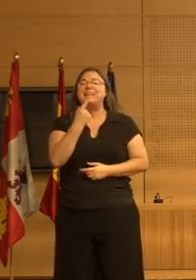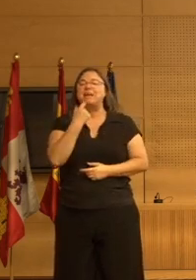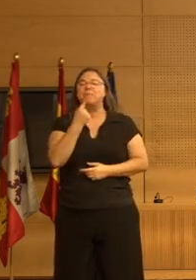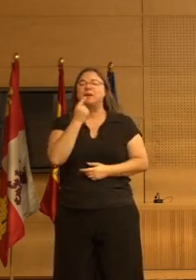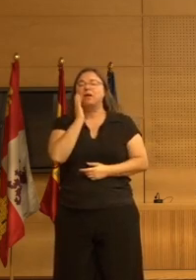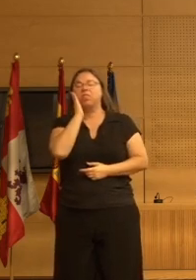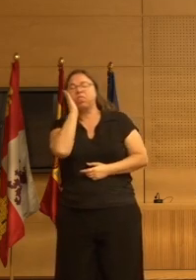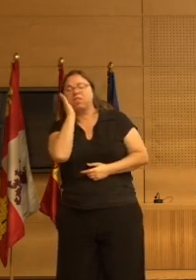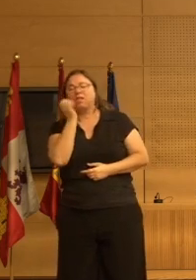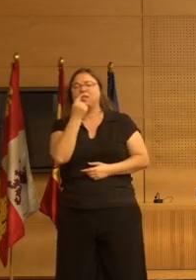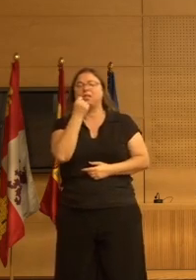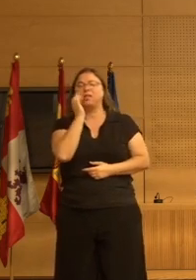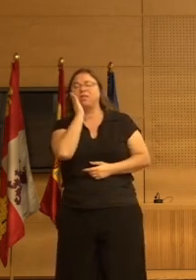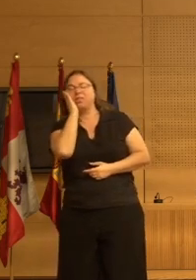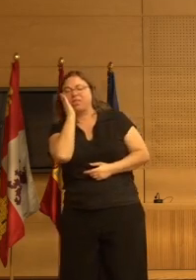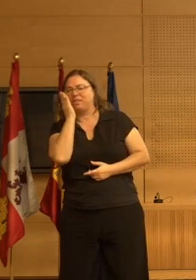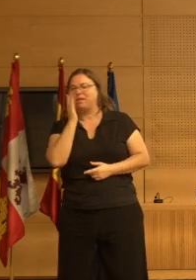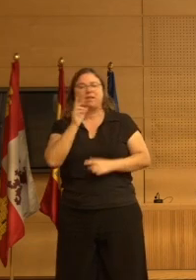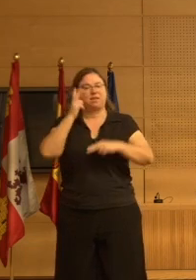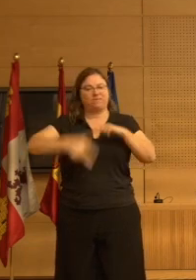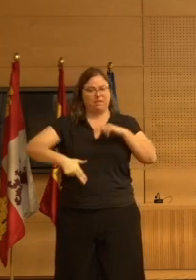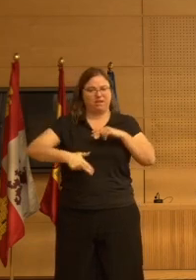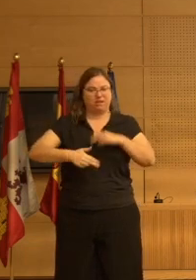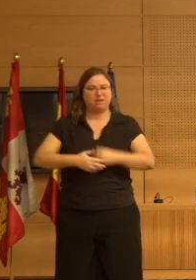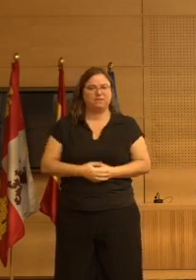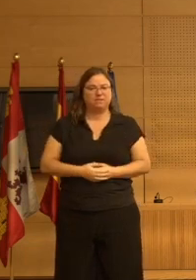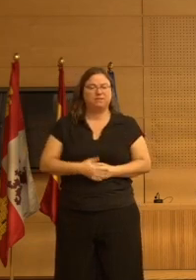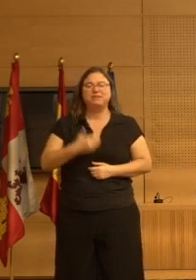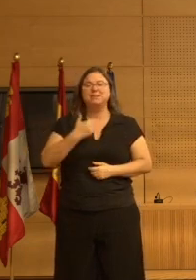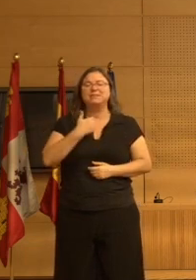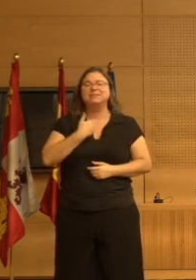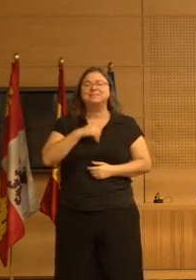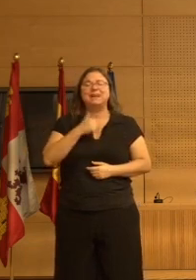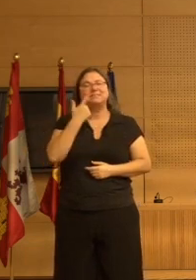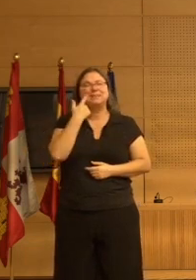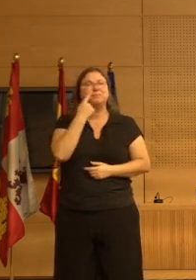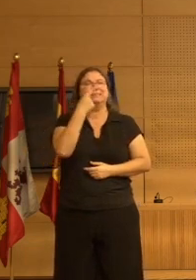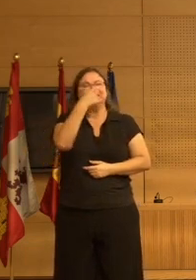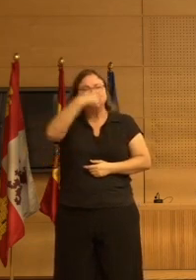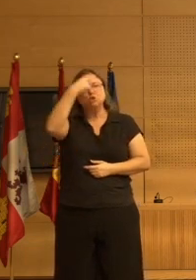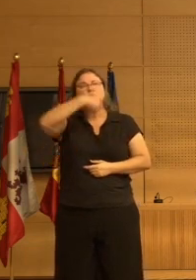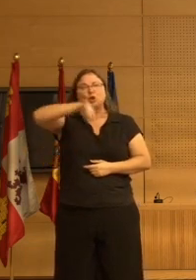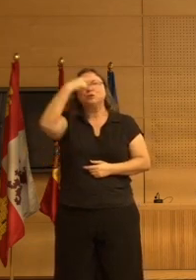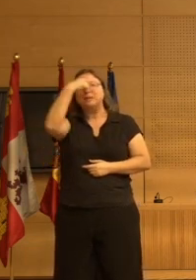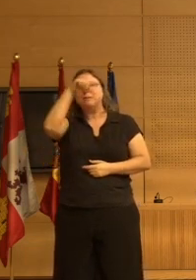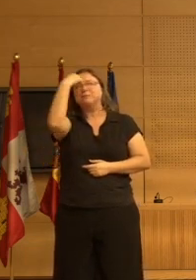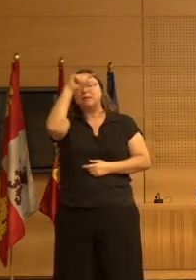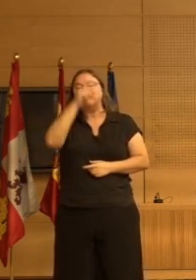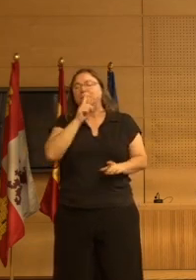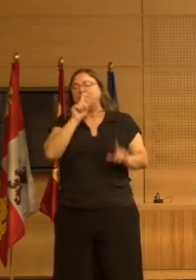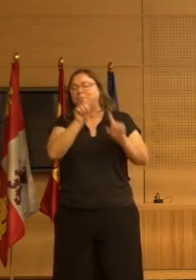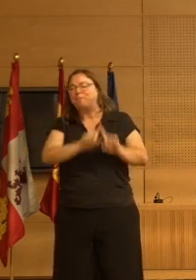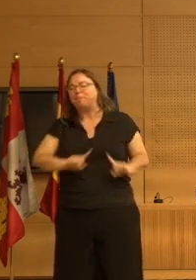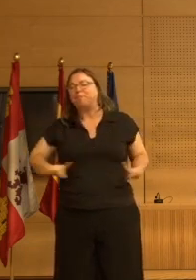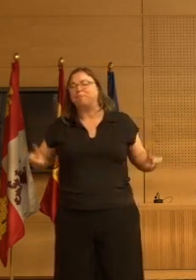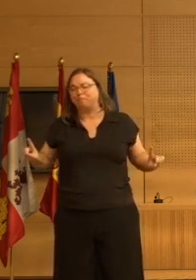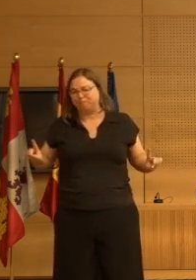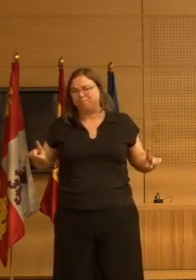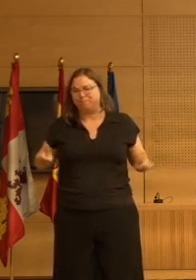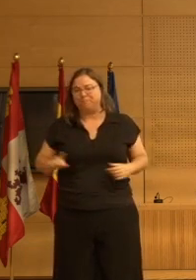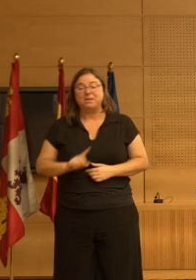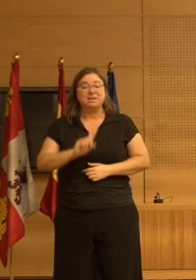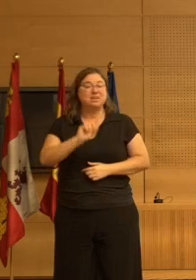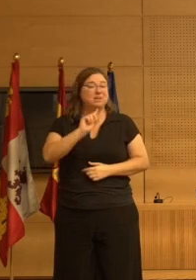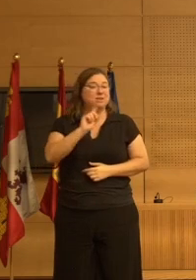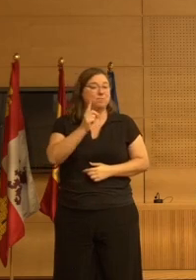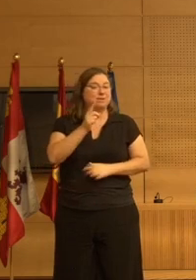El elefante que ya tenemos en nuestra habitación, en nuestra residencia. Antes que